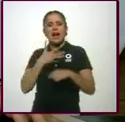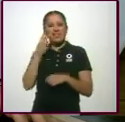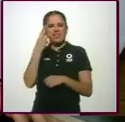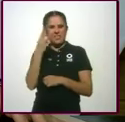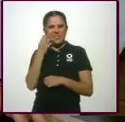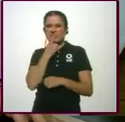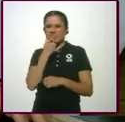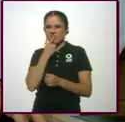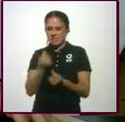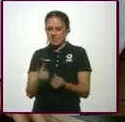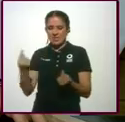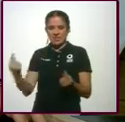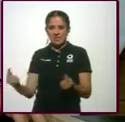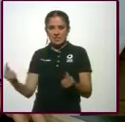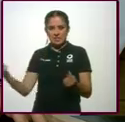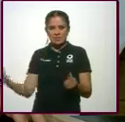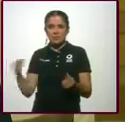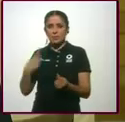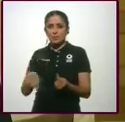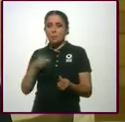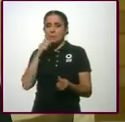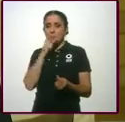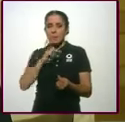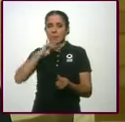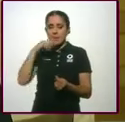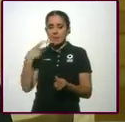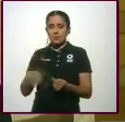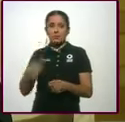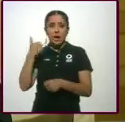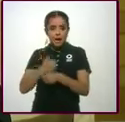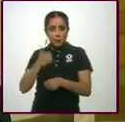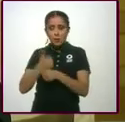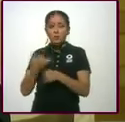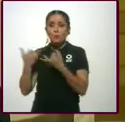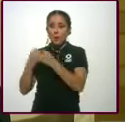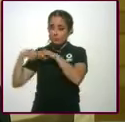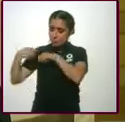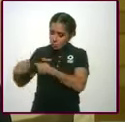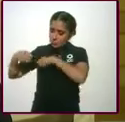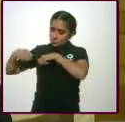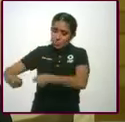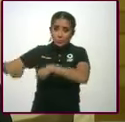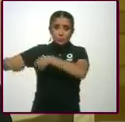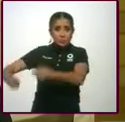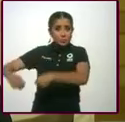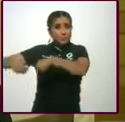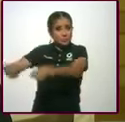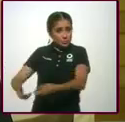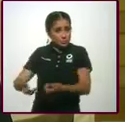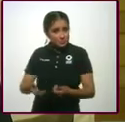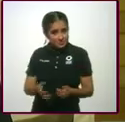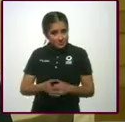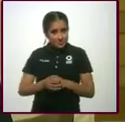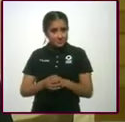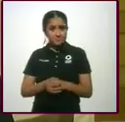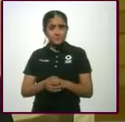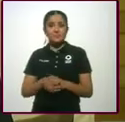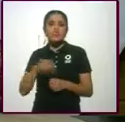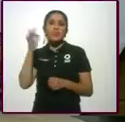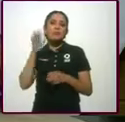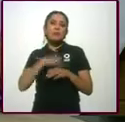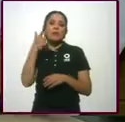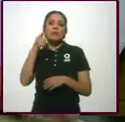que han sido de sus papás y sus abuelos han sido niños gritores. es que tienen 16 años y ya no les da la voz.